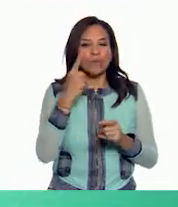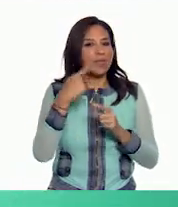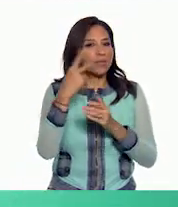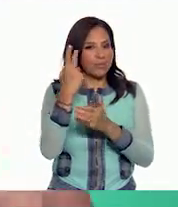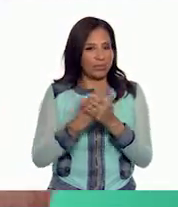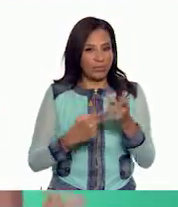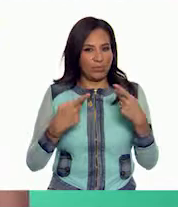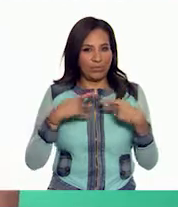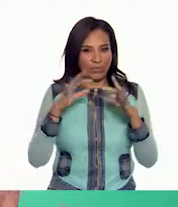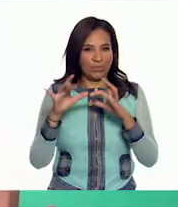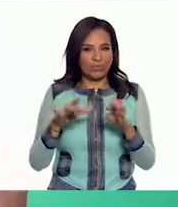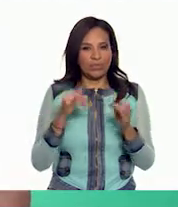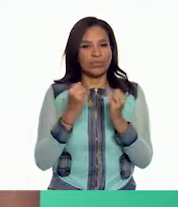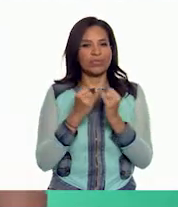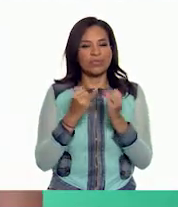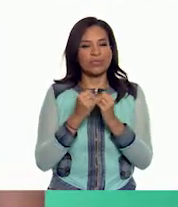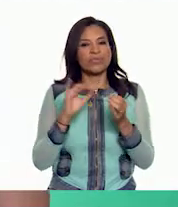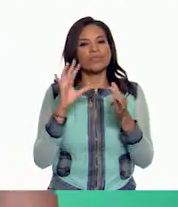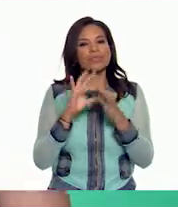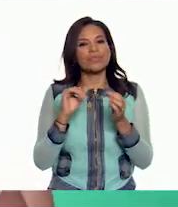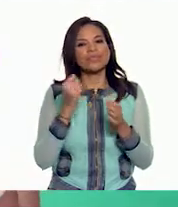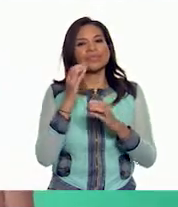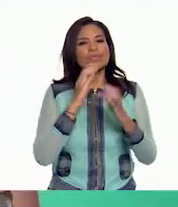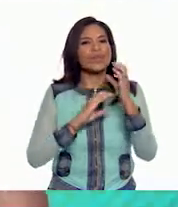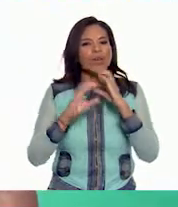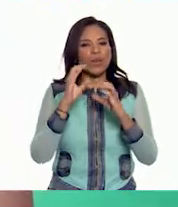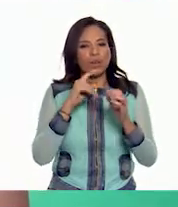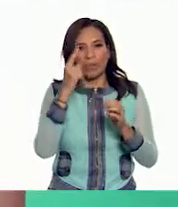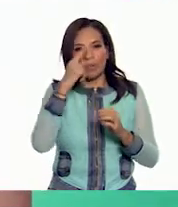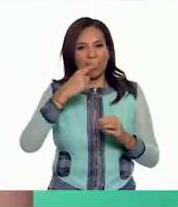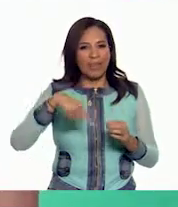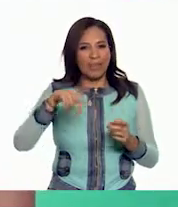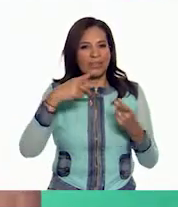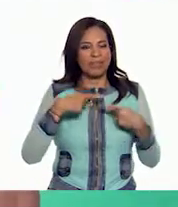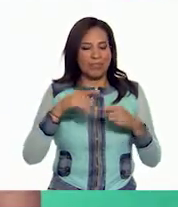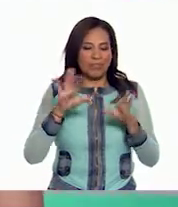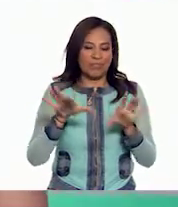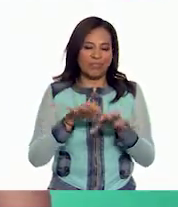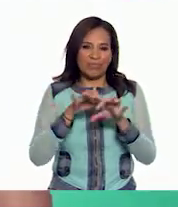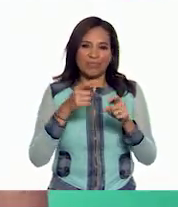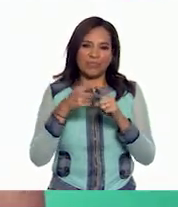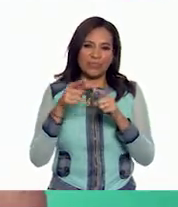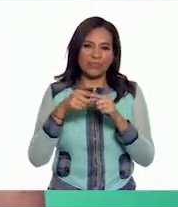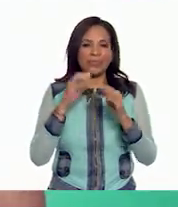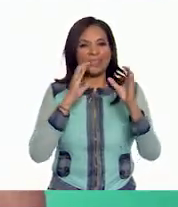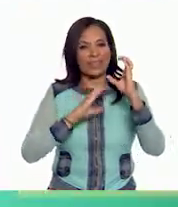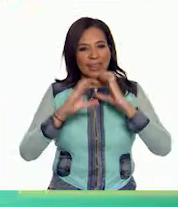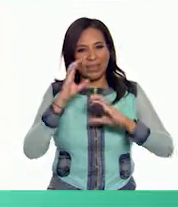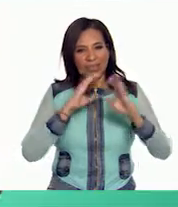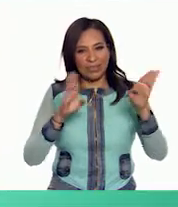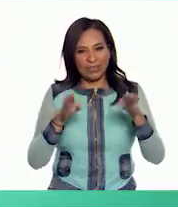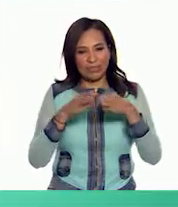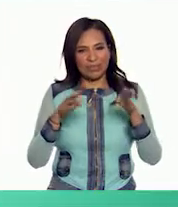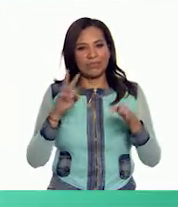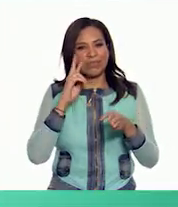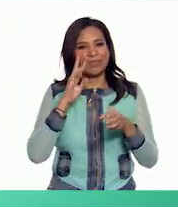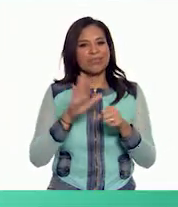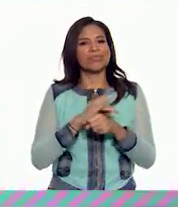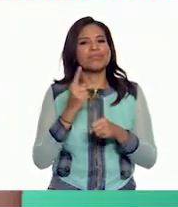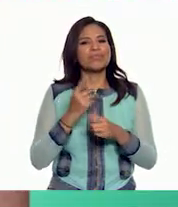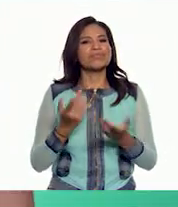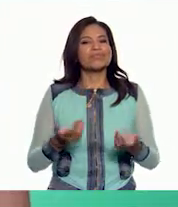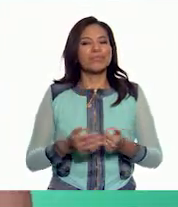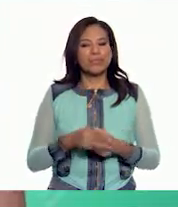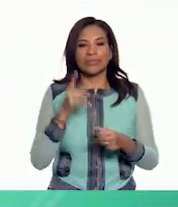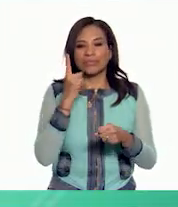programadores Así como contar con coros lo es para los compositores en el caso de las canciones Veamos por qué